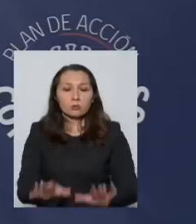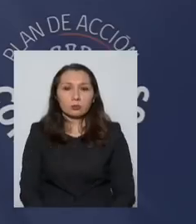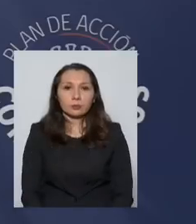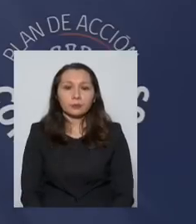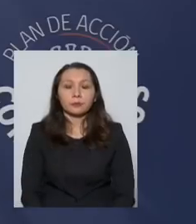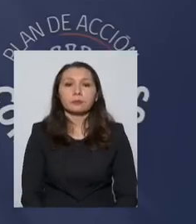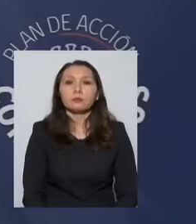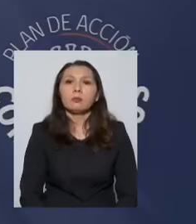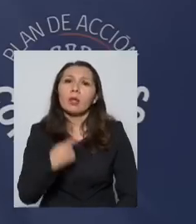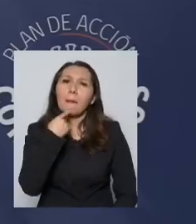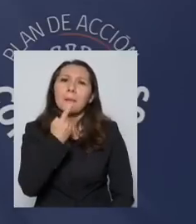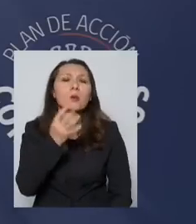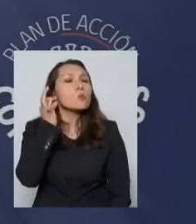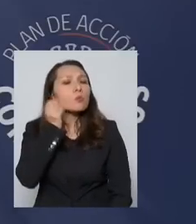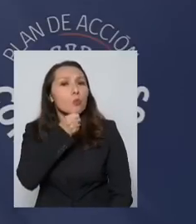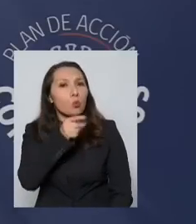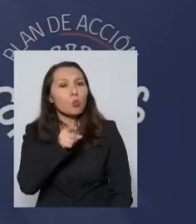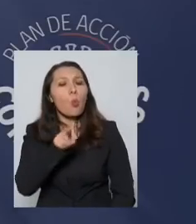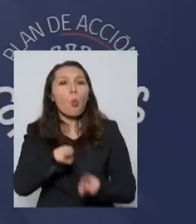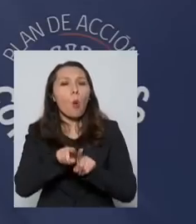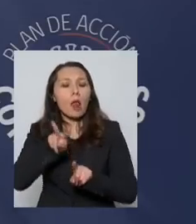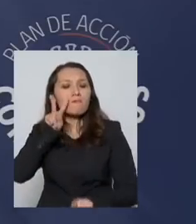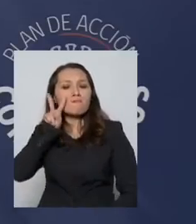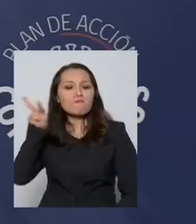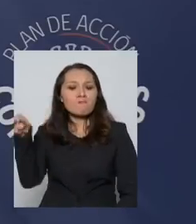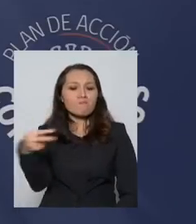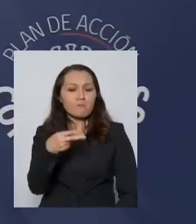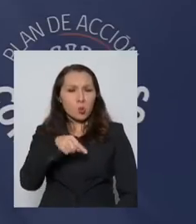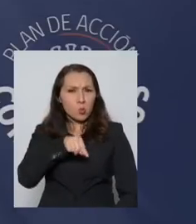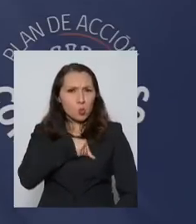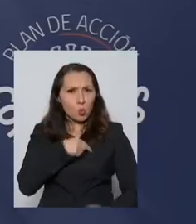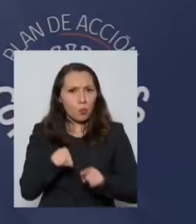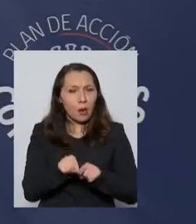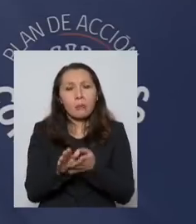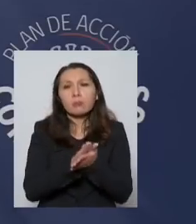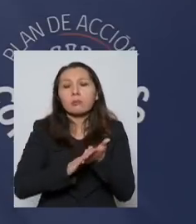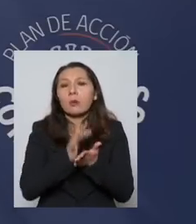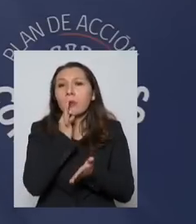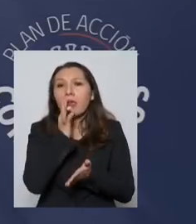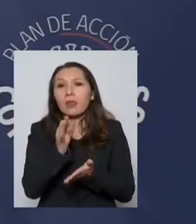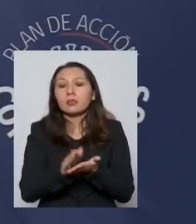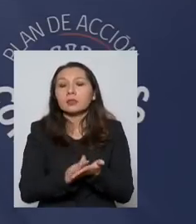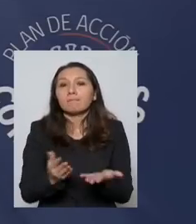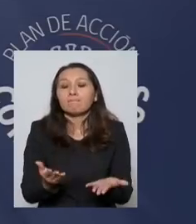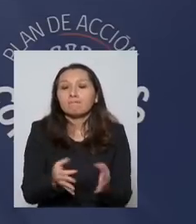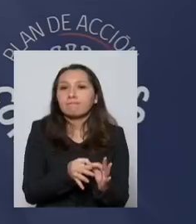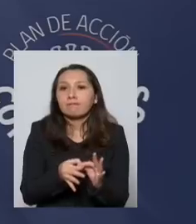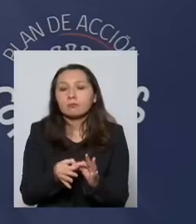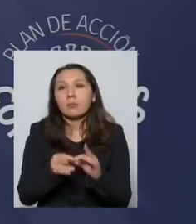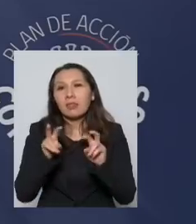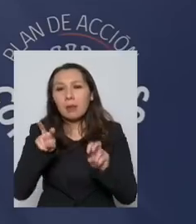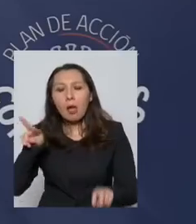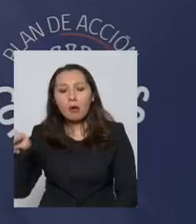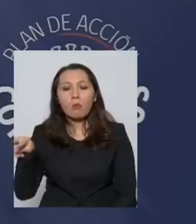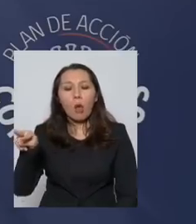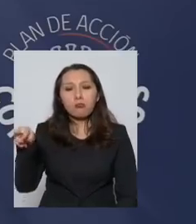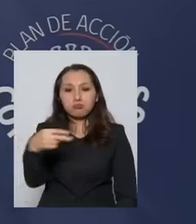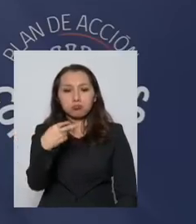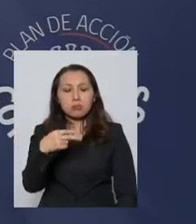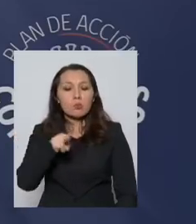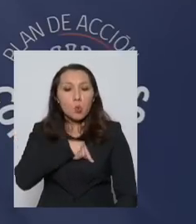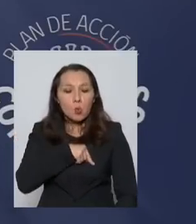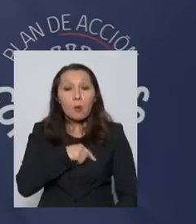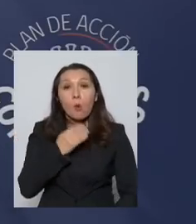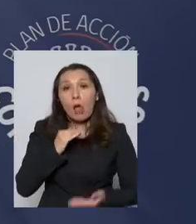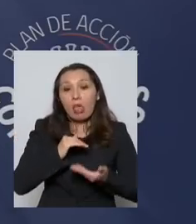Ministro, pero usted es una especie de mea culpa, una especie de, podríamos decir, una especie también de mea culpa público, de pedirle